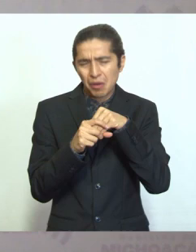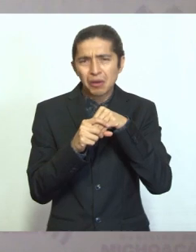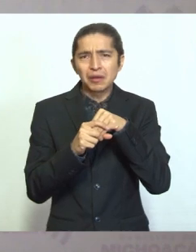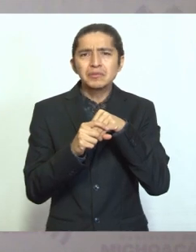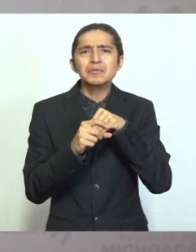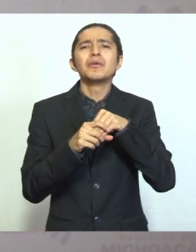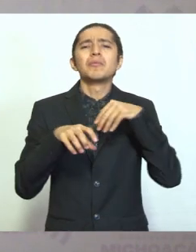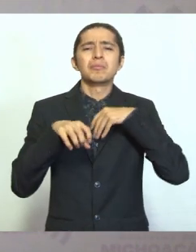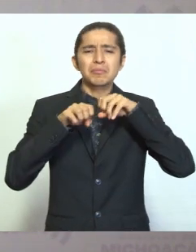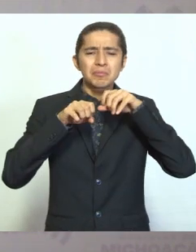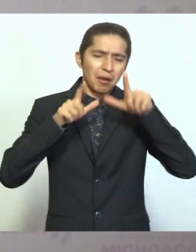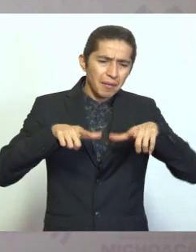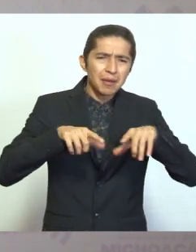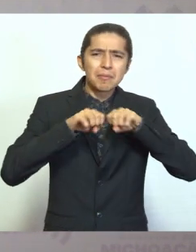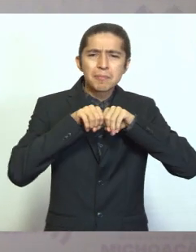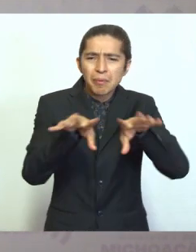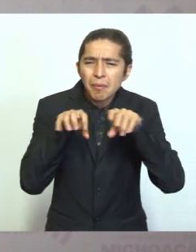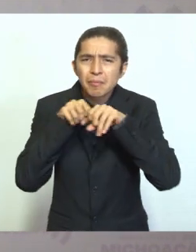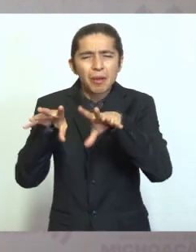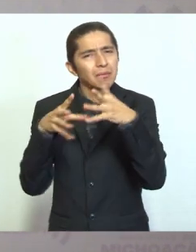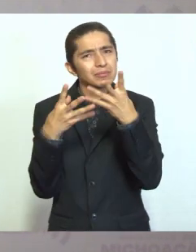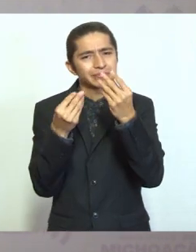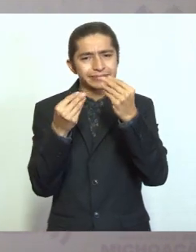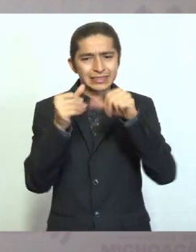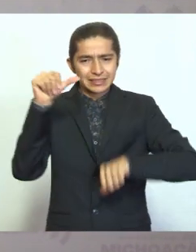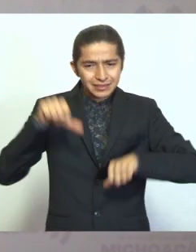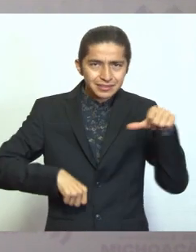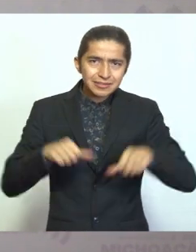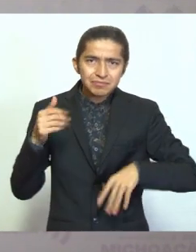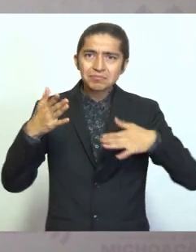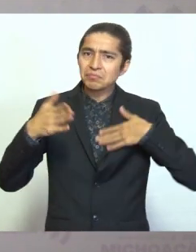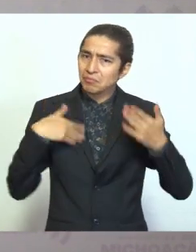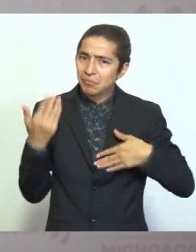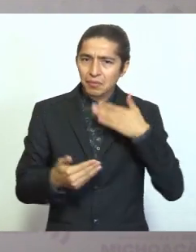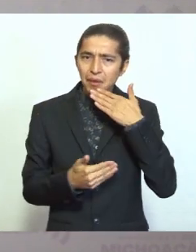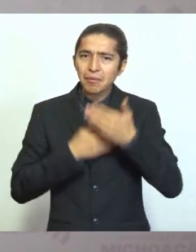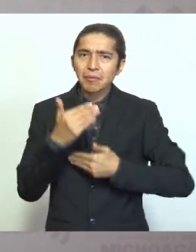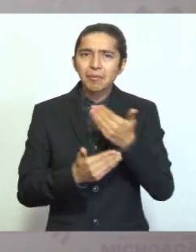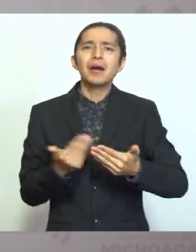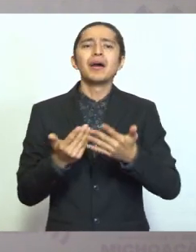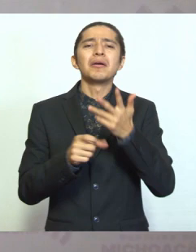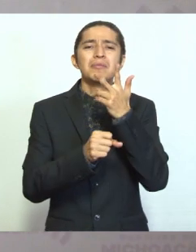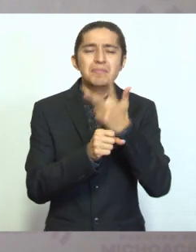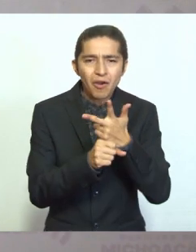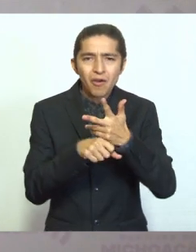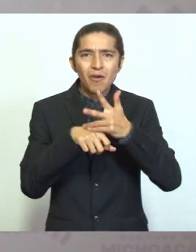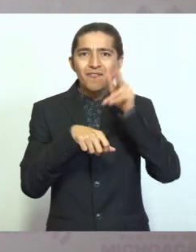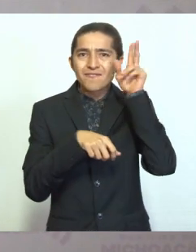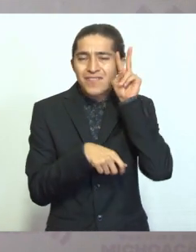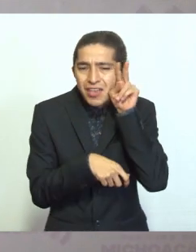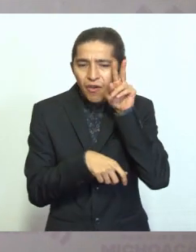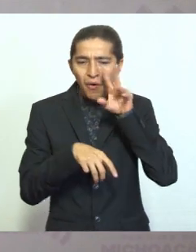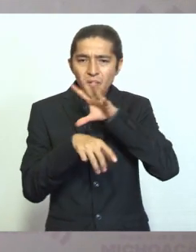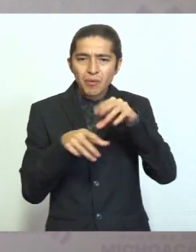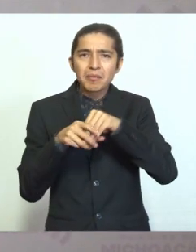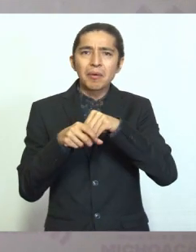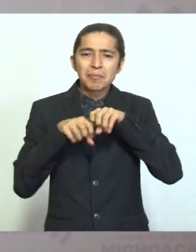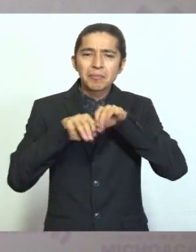estaremos compartiendo algunas actividades muy dinámicas, transmisiones y muchas sorpresas más.